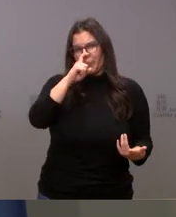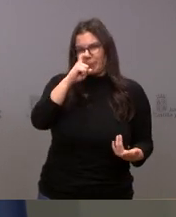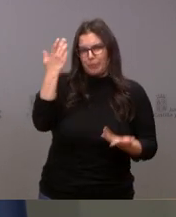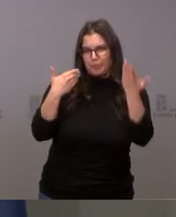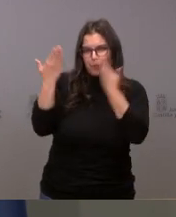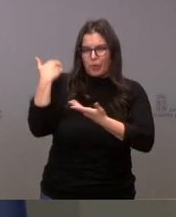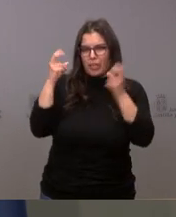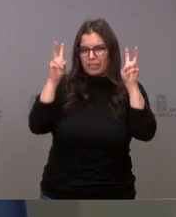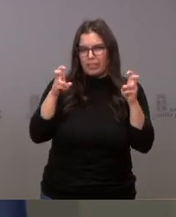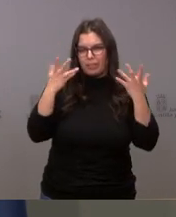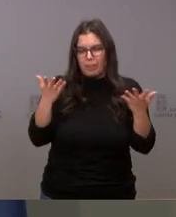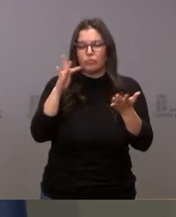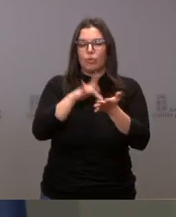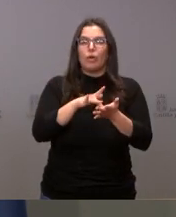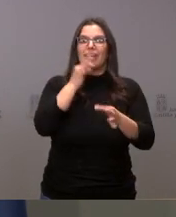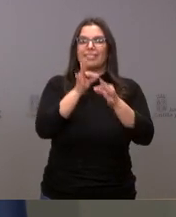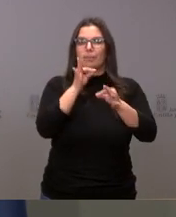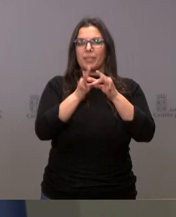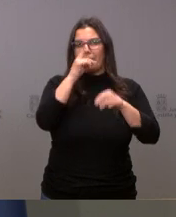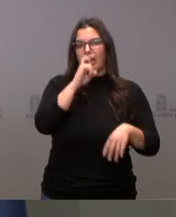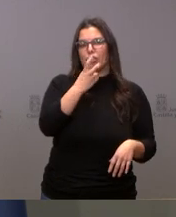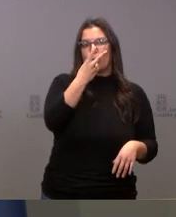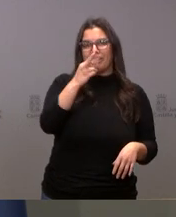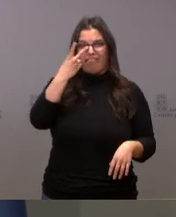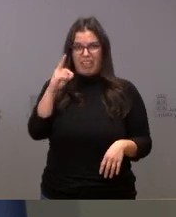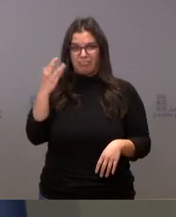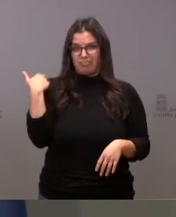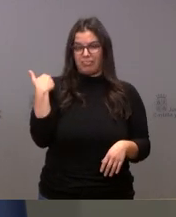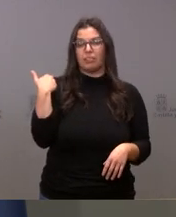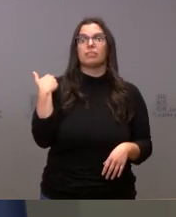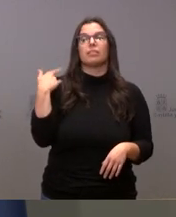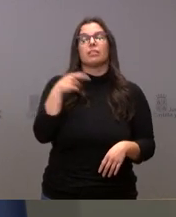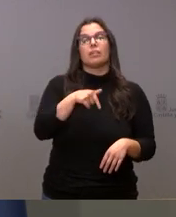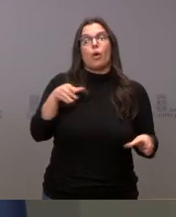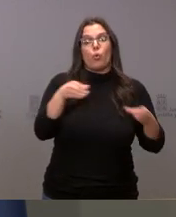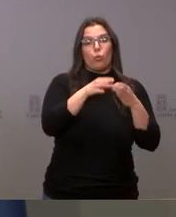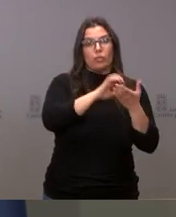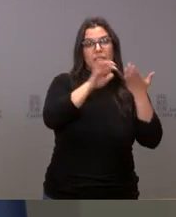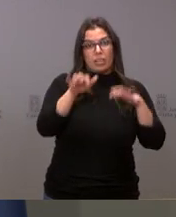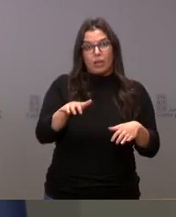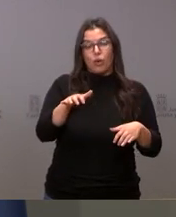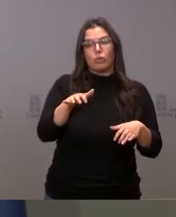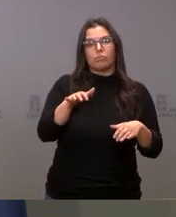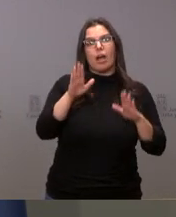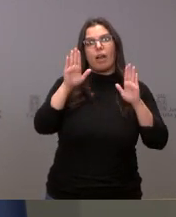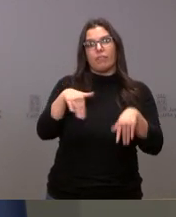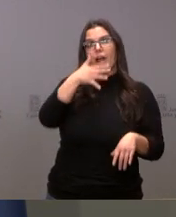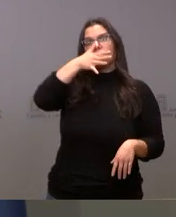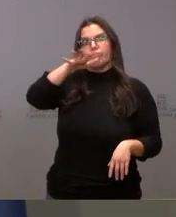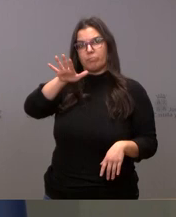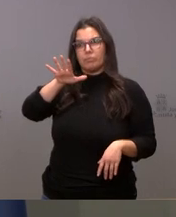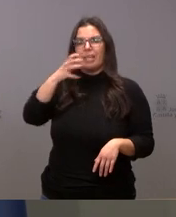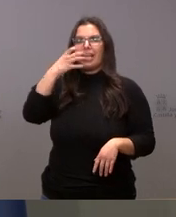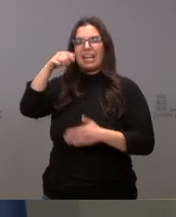de esta cuestión, fue en septiembre del año 2020, cuando la Junta acudió a la vía judicial para reclamar